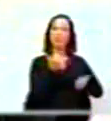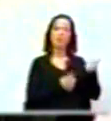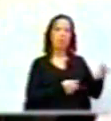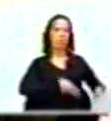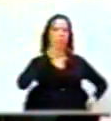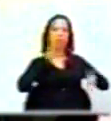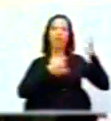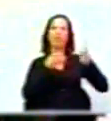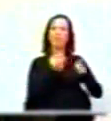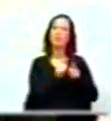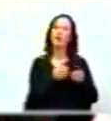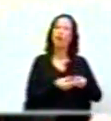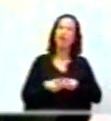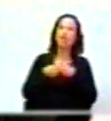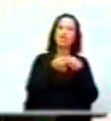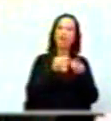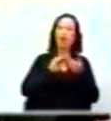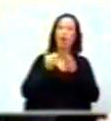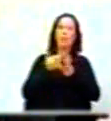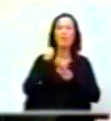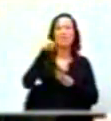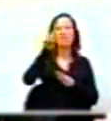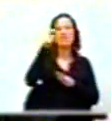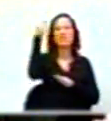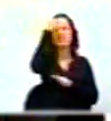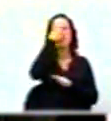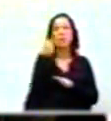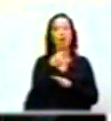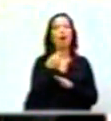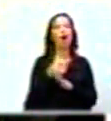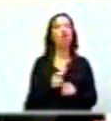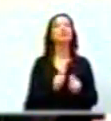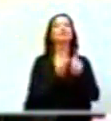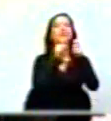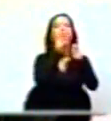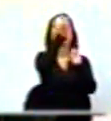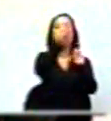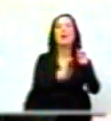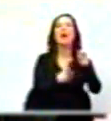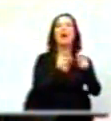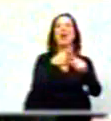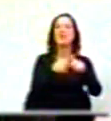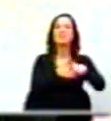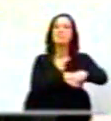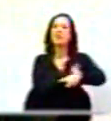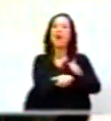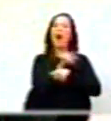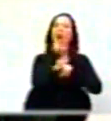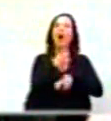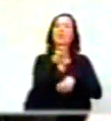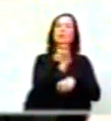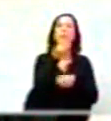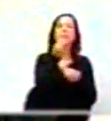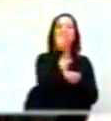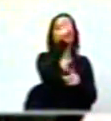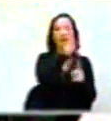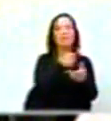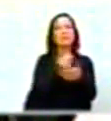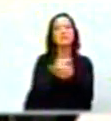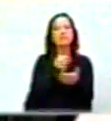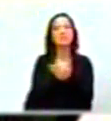Comunal del 17 de septiembre le concedió la palabra al exministro de Agricultura para que tratara